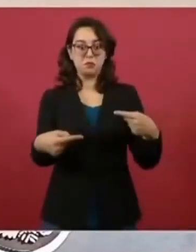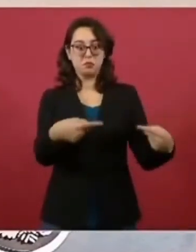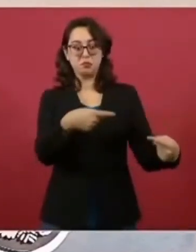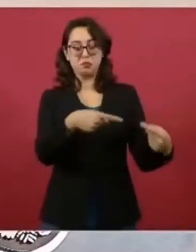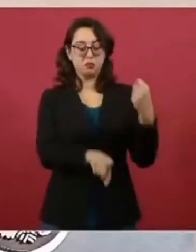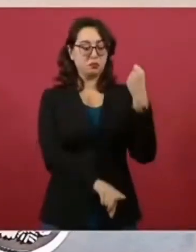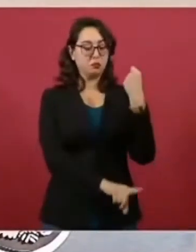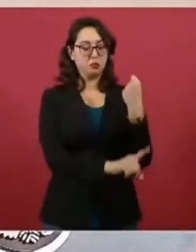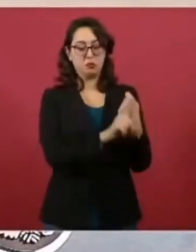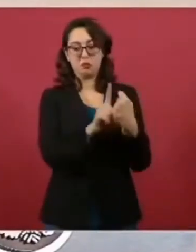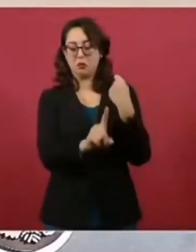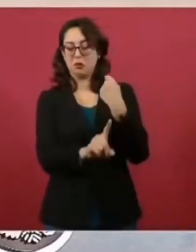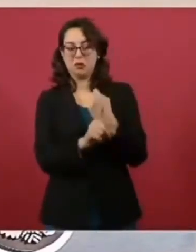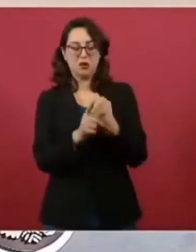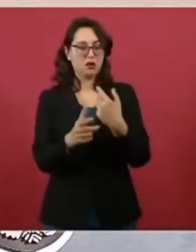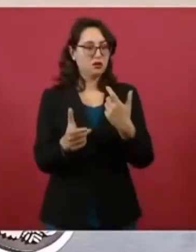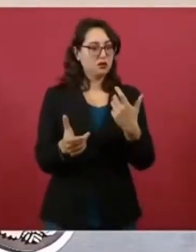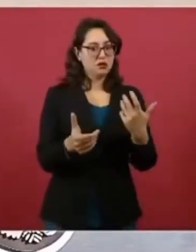deslindando todos